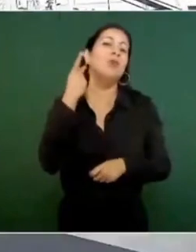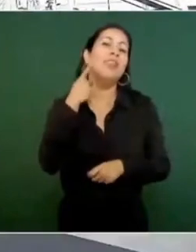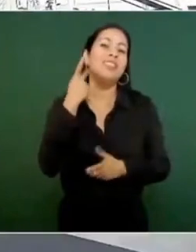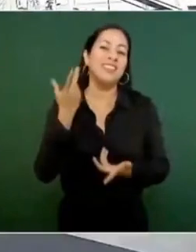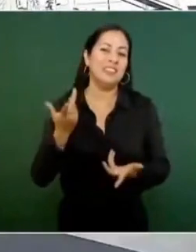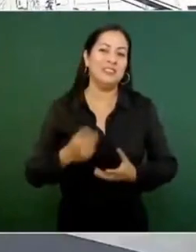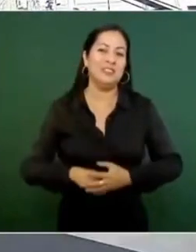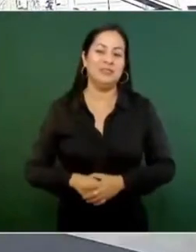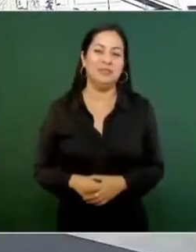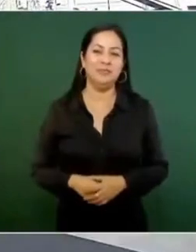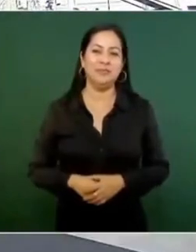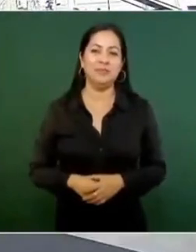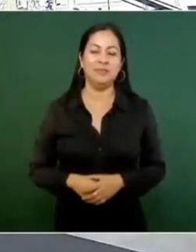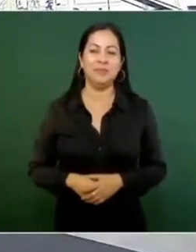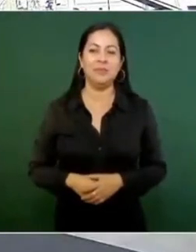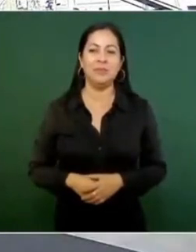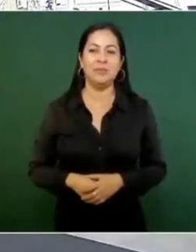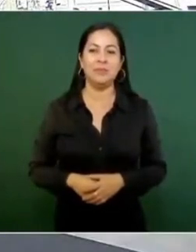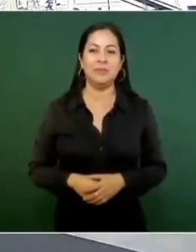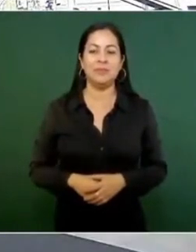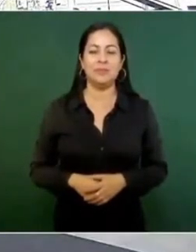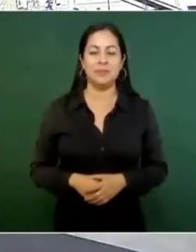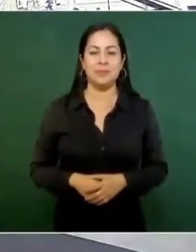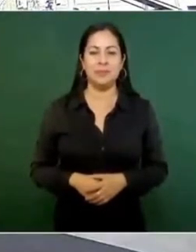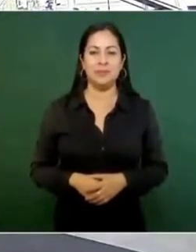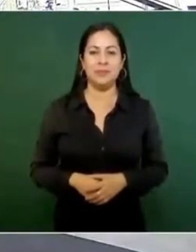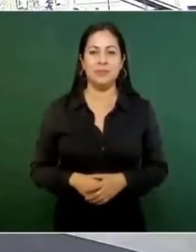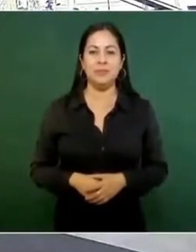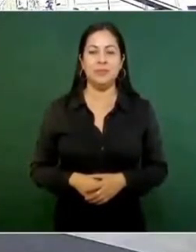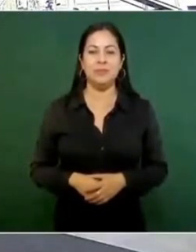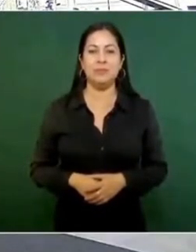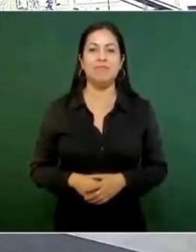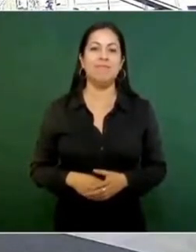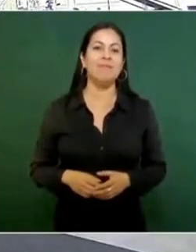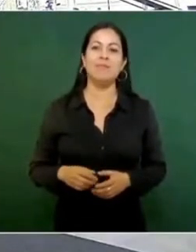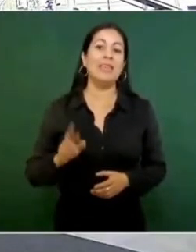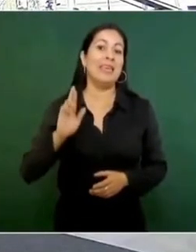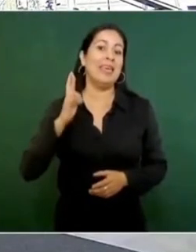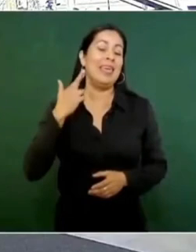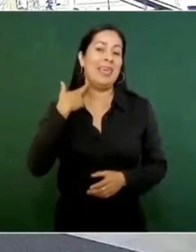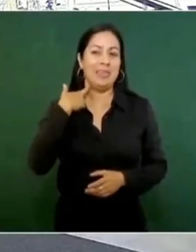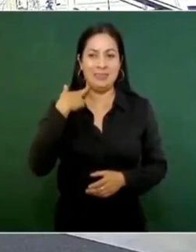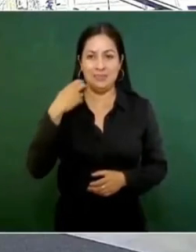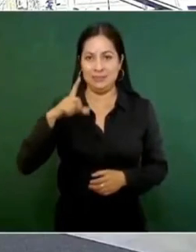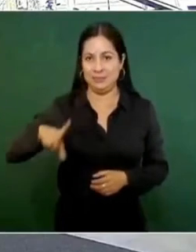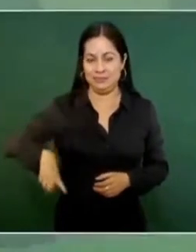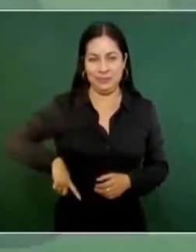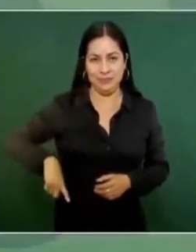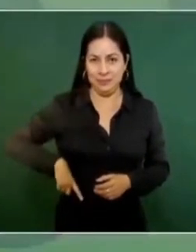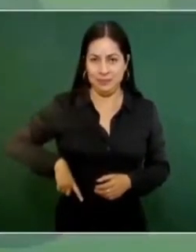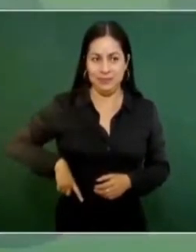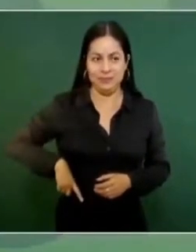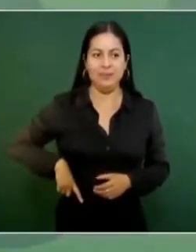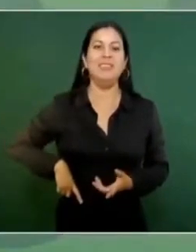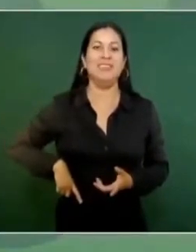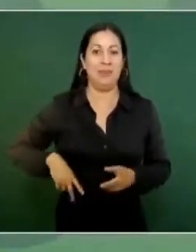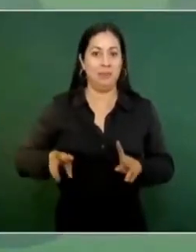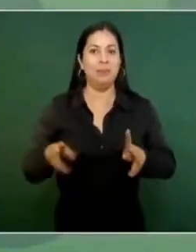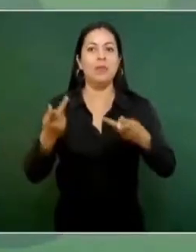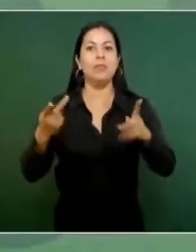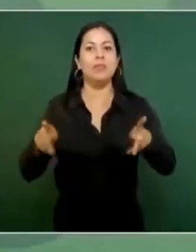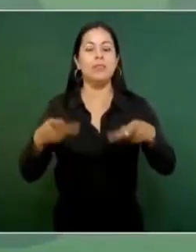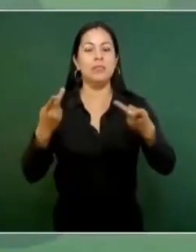exgobernadores dedicados a la venta de